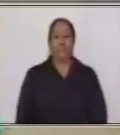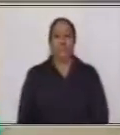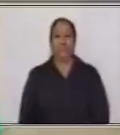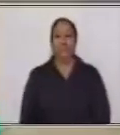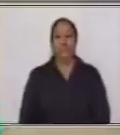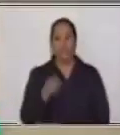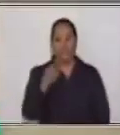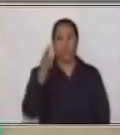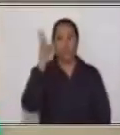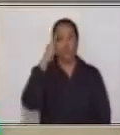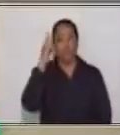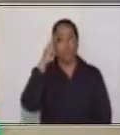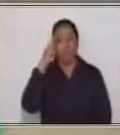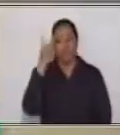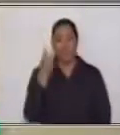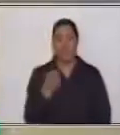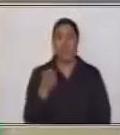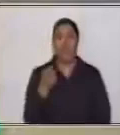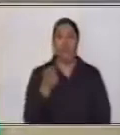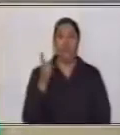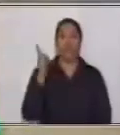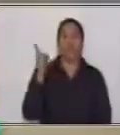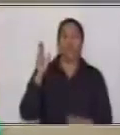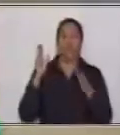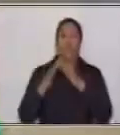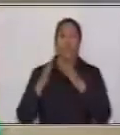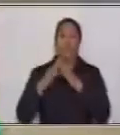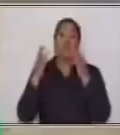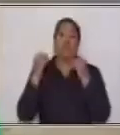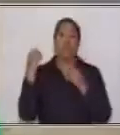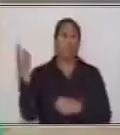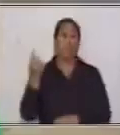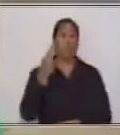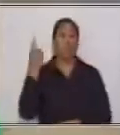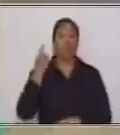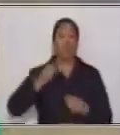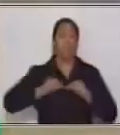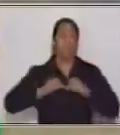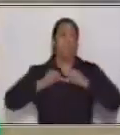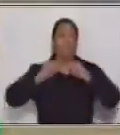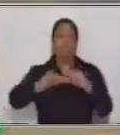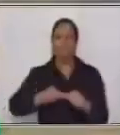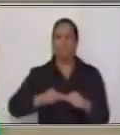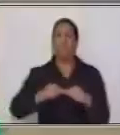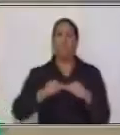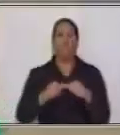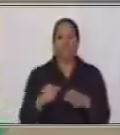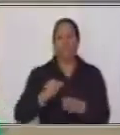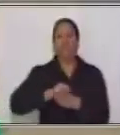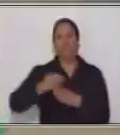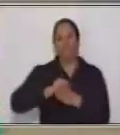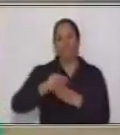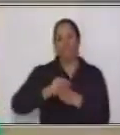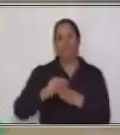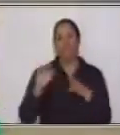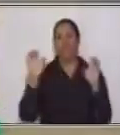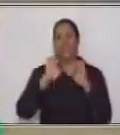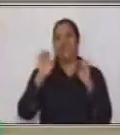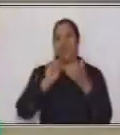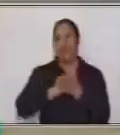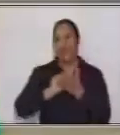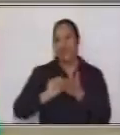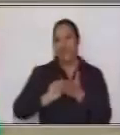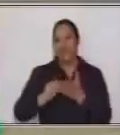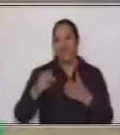recordarnos que en casa es muy importante seguir practicando este tipo de ejercicios. Para desarrollar nuestro